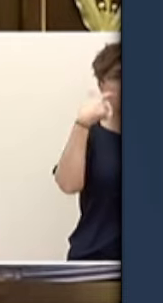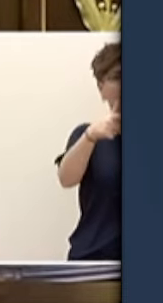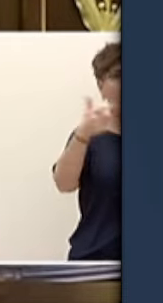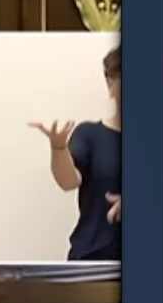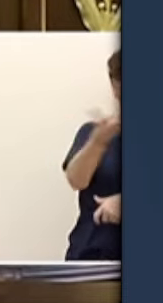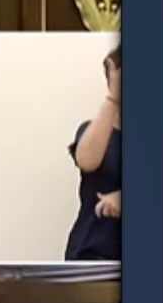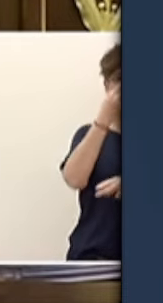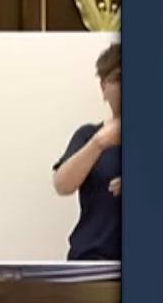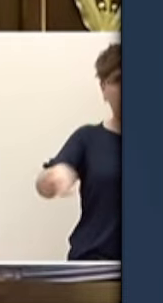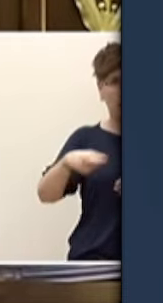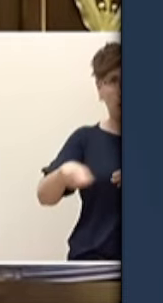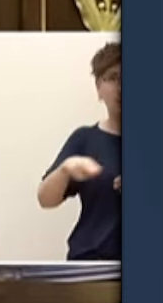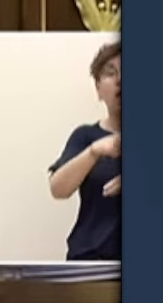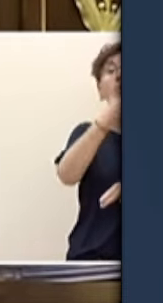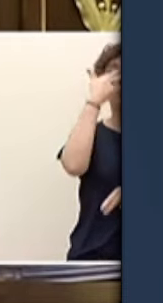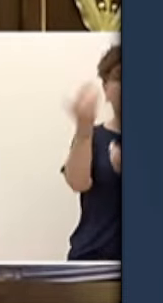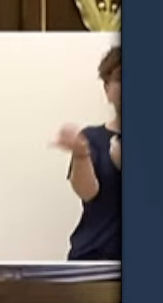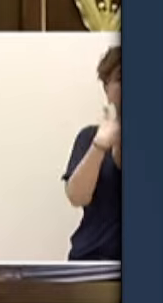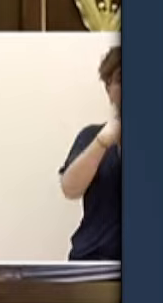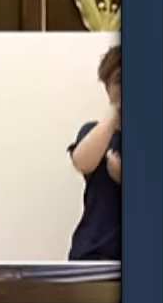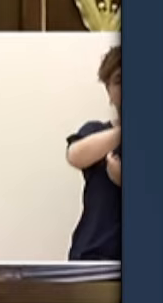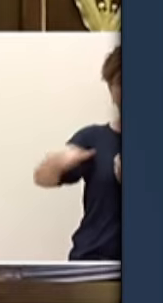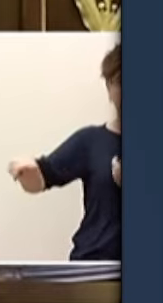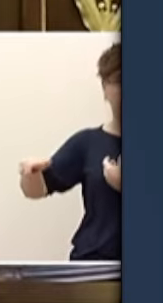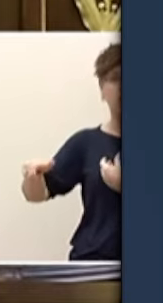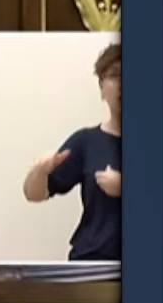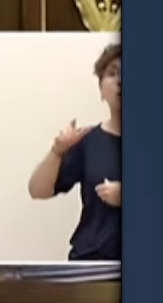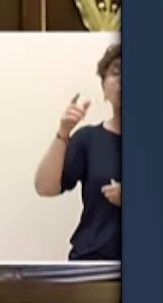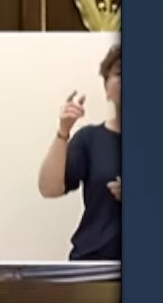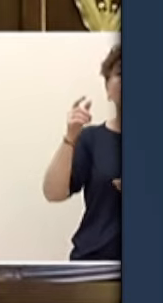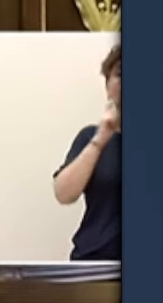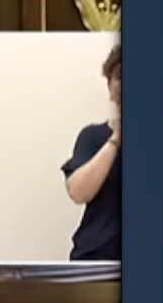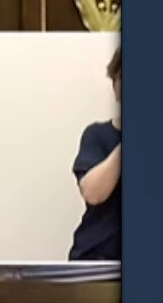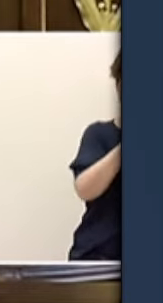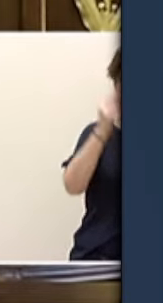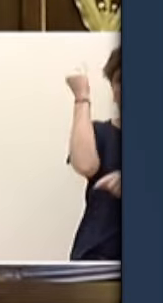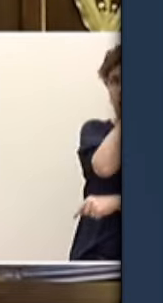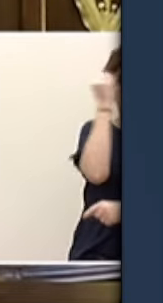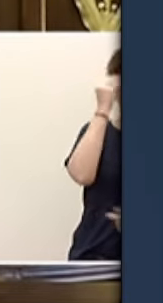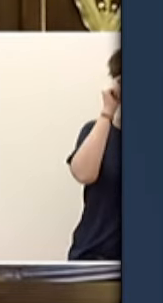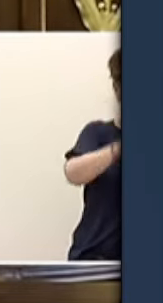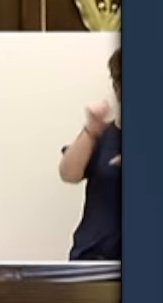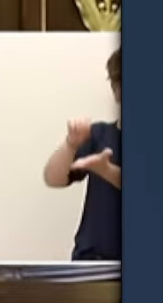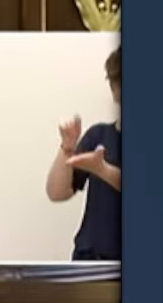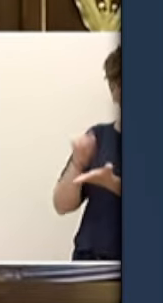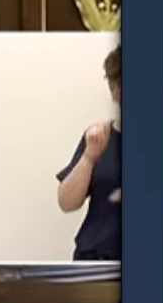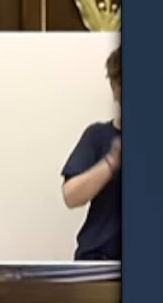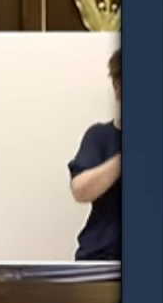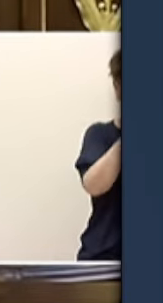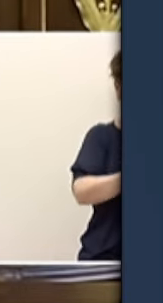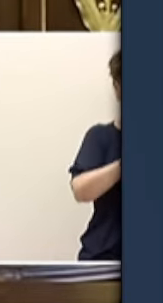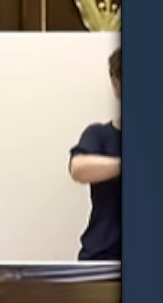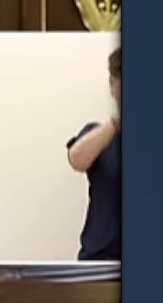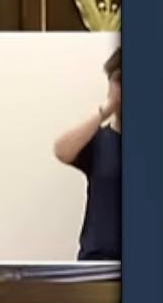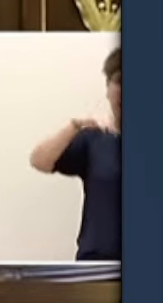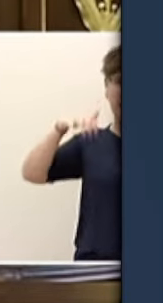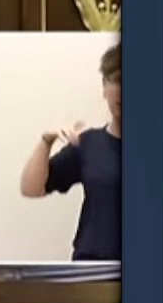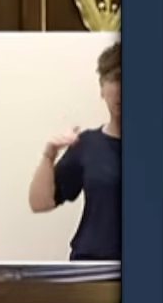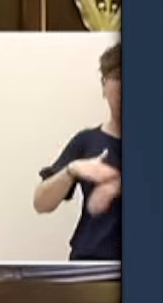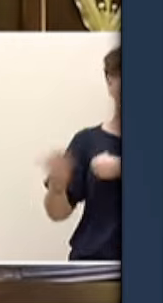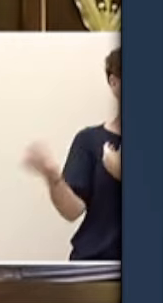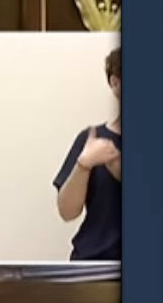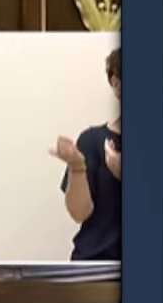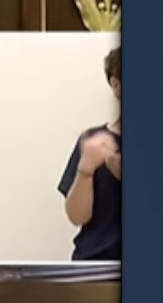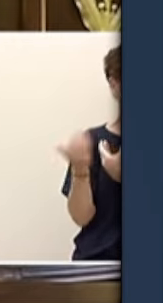nacionalizaciones exprés y las nacionalizaciones masivas. Y sabemos perfectamente que eso está también detrás de sus intenciones